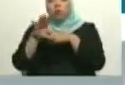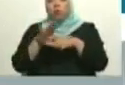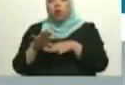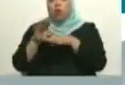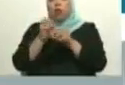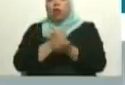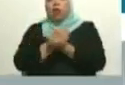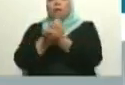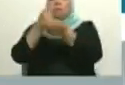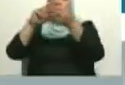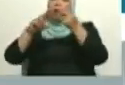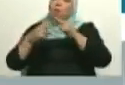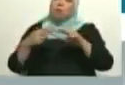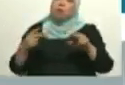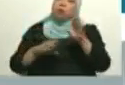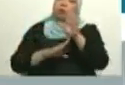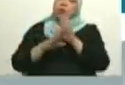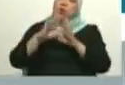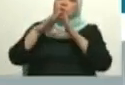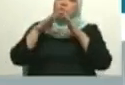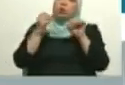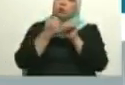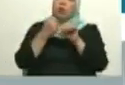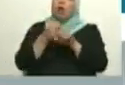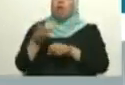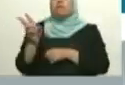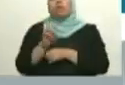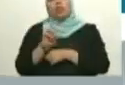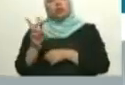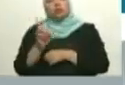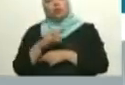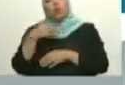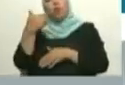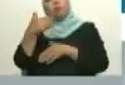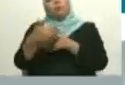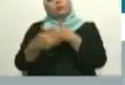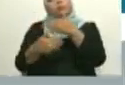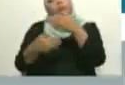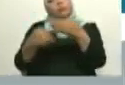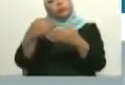amor, la paz, para recuperar a nuestro país paso a paso,